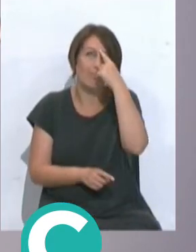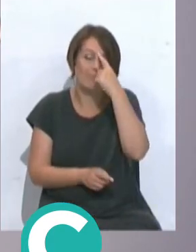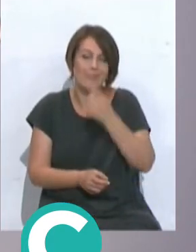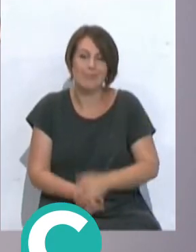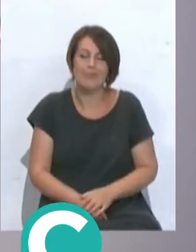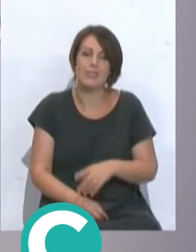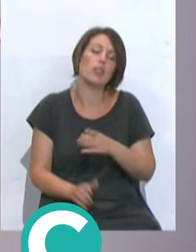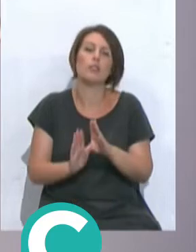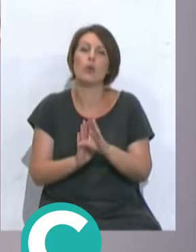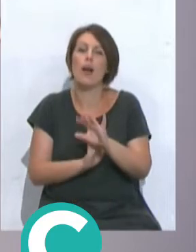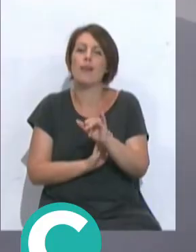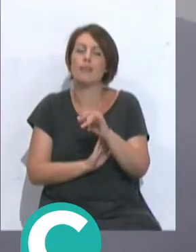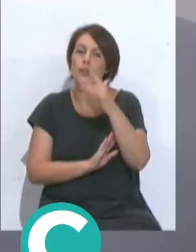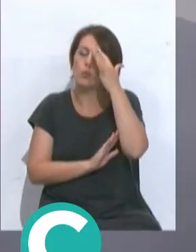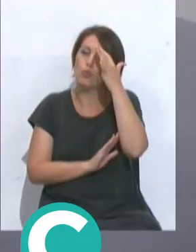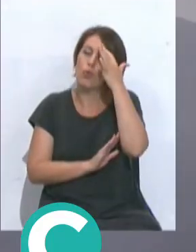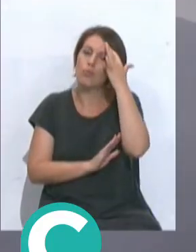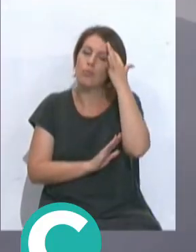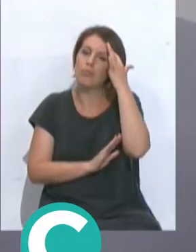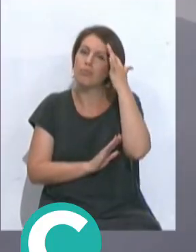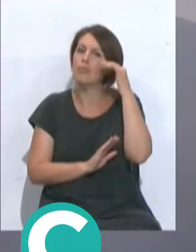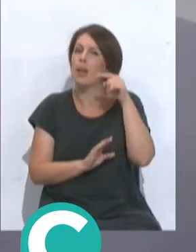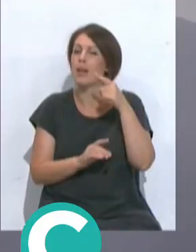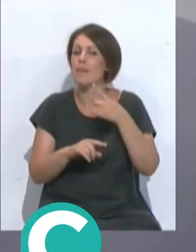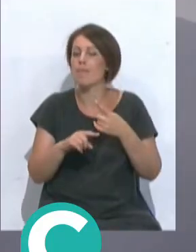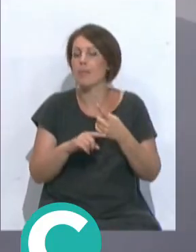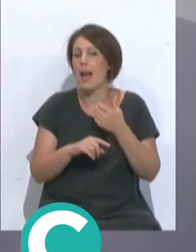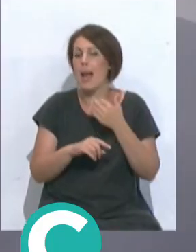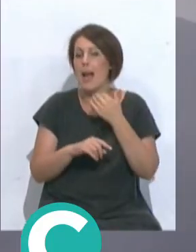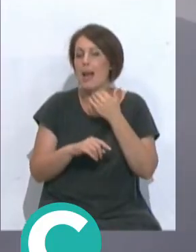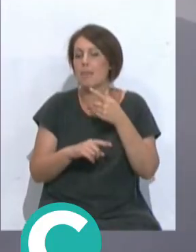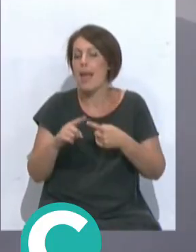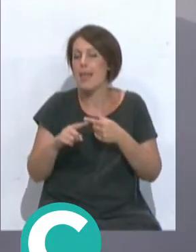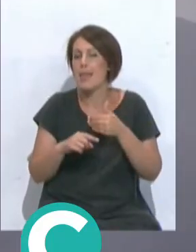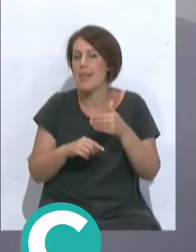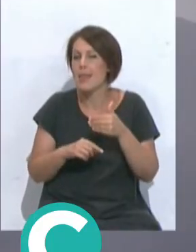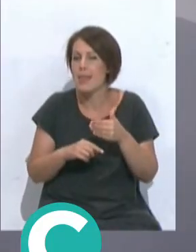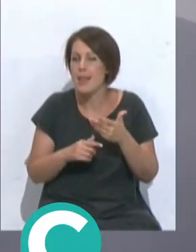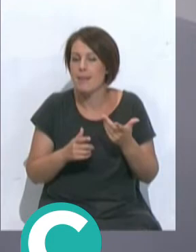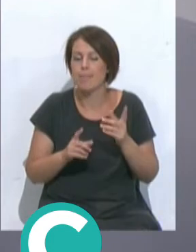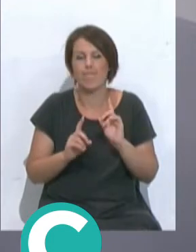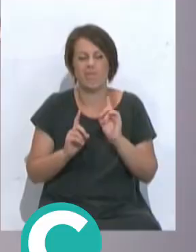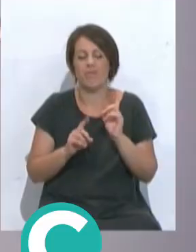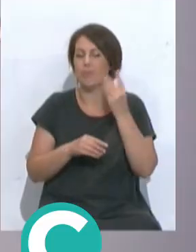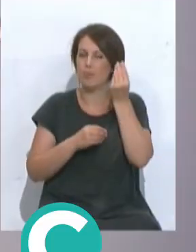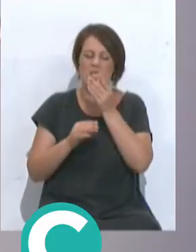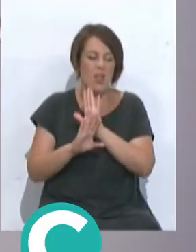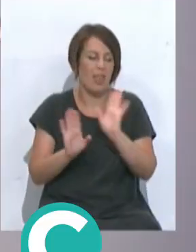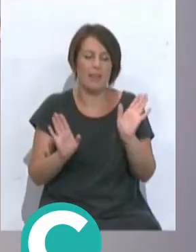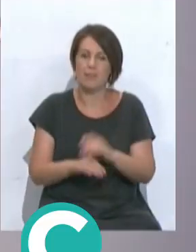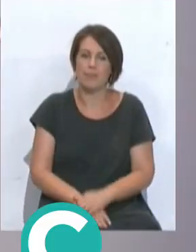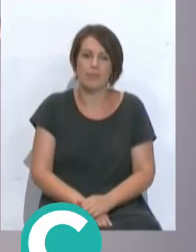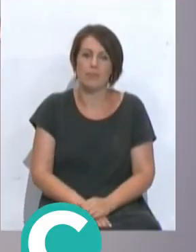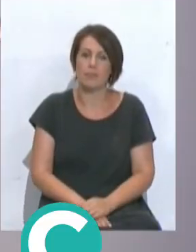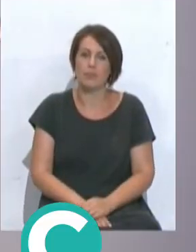la cabeza y sigues teniendo esa ilusión ahí a a medio plazo de poder no me planteo nada la